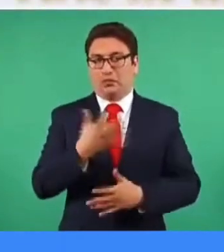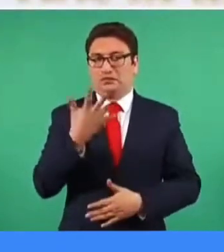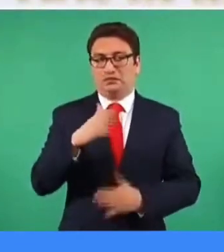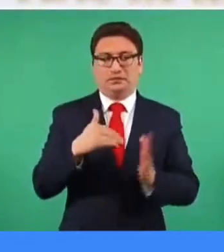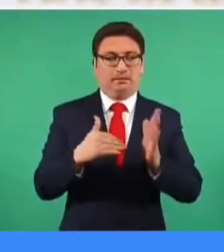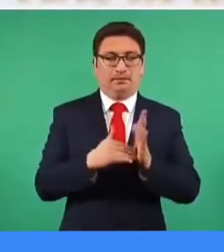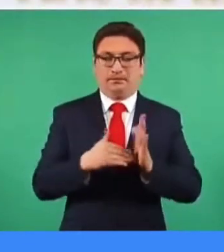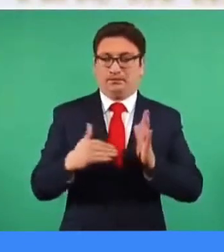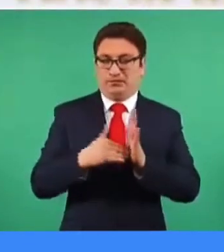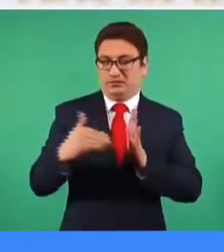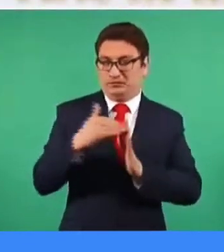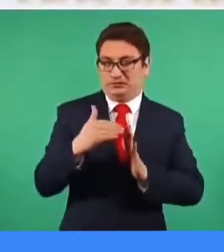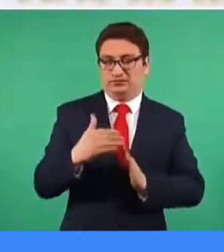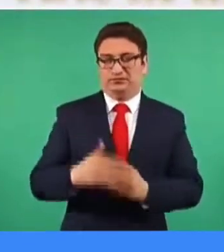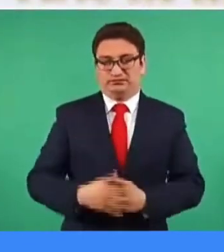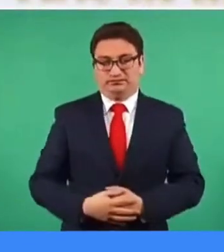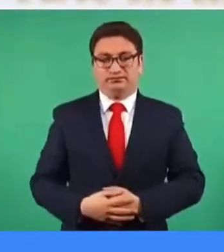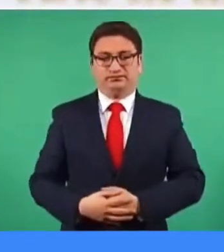millones.